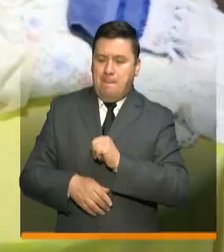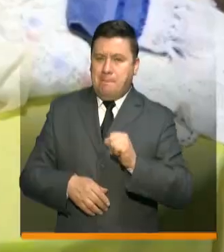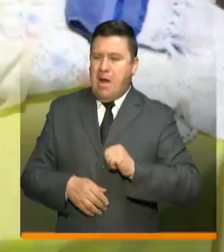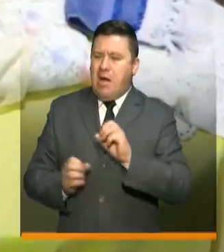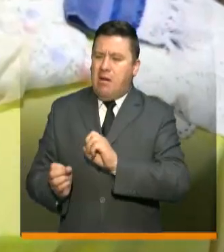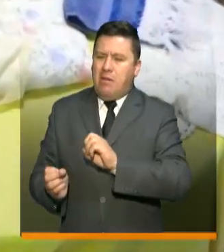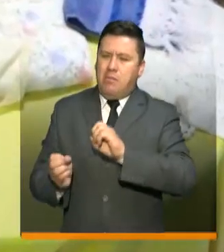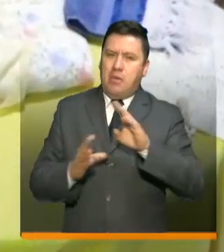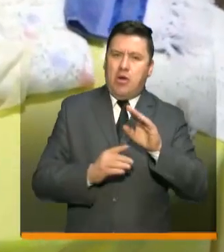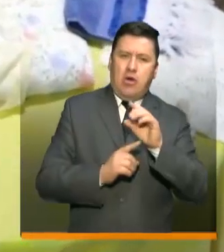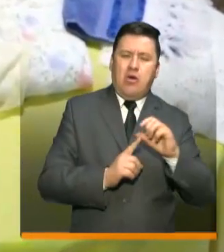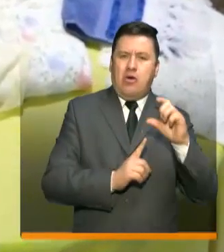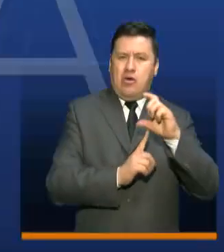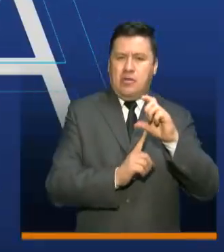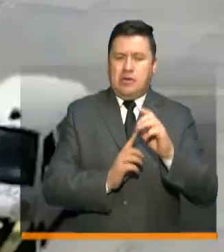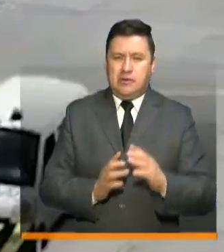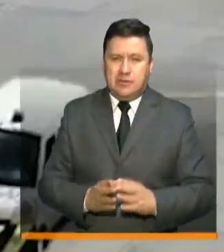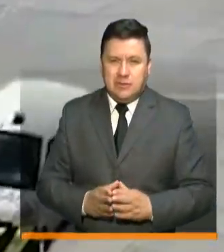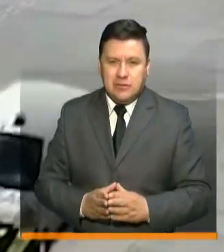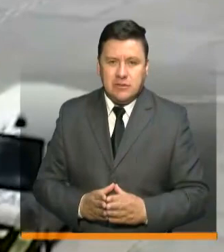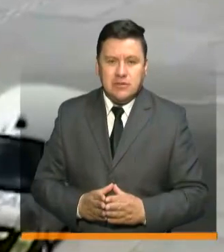trasladaron a Colpensiones.